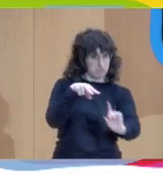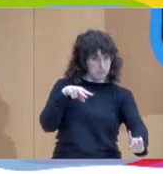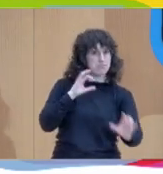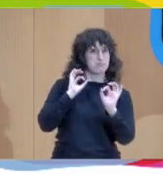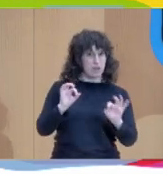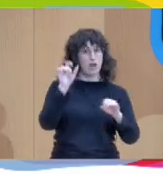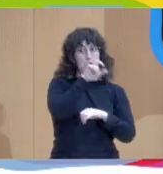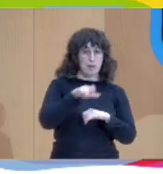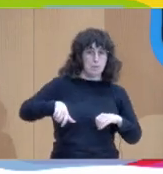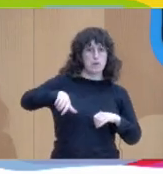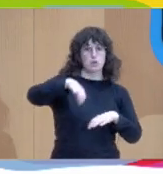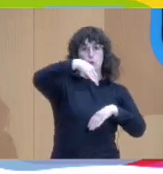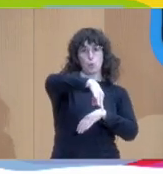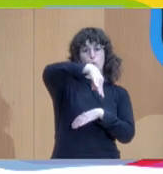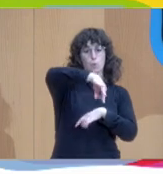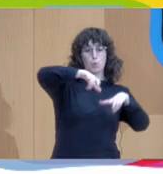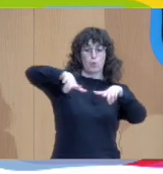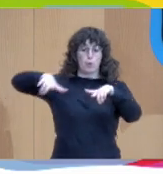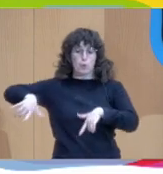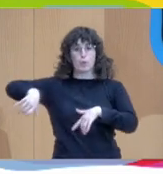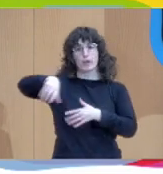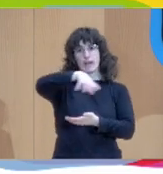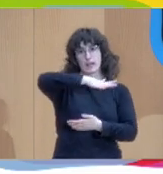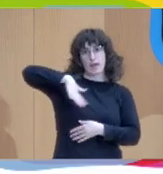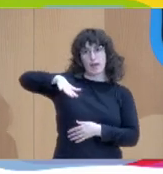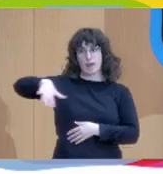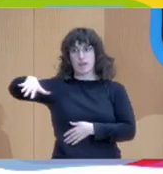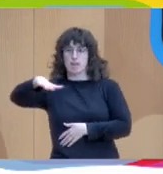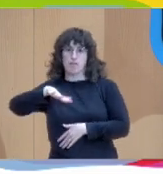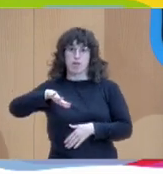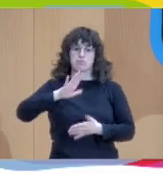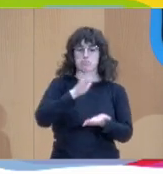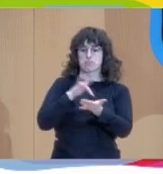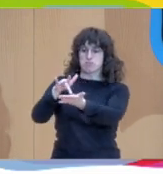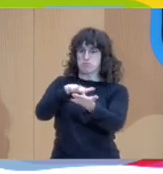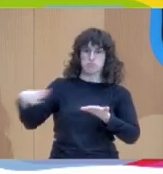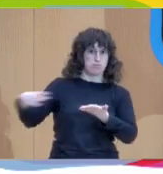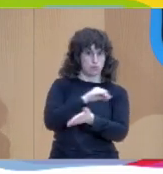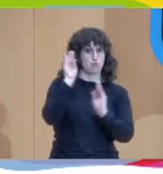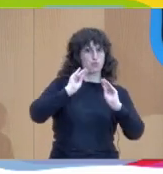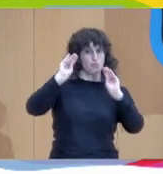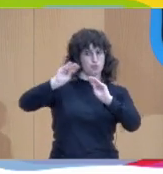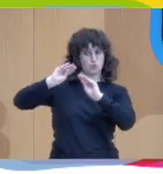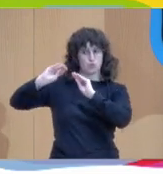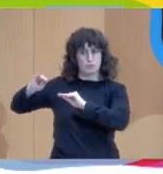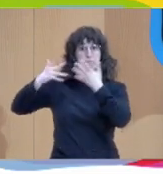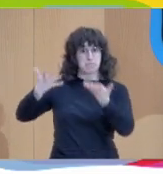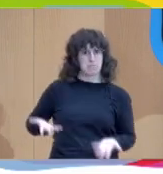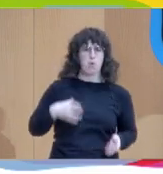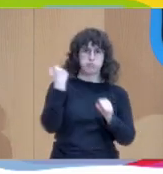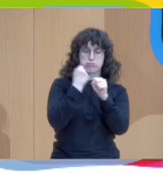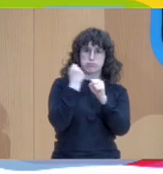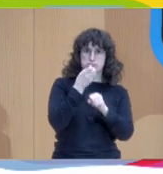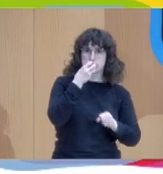de barrio están haciendo una labor profesional estupenda para ir implementando este enfoque. Un